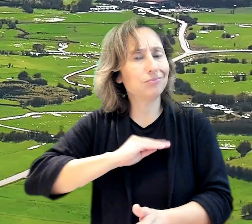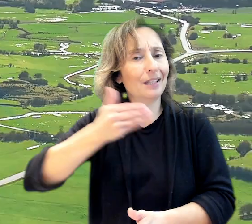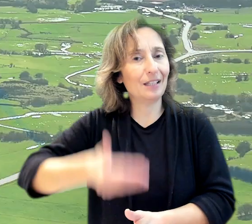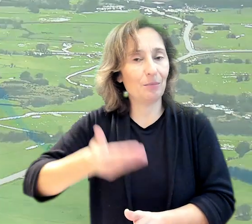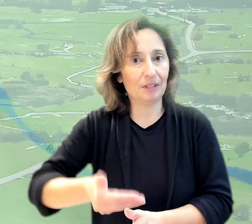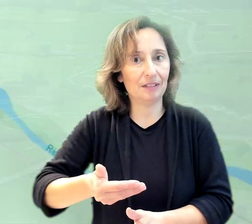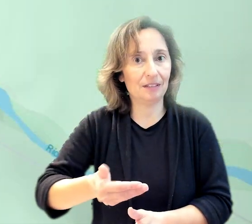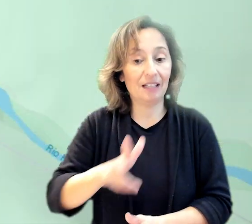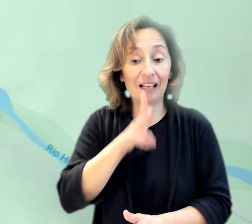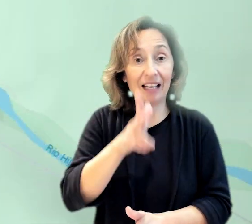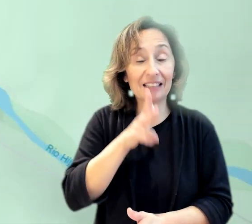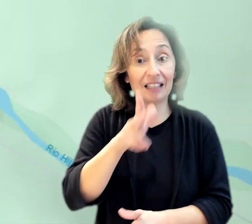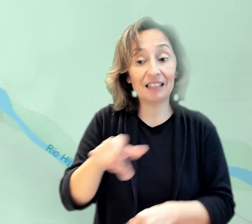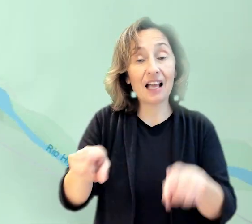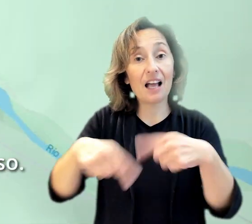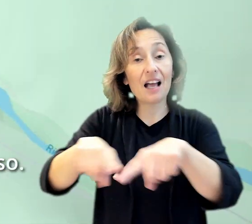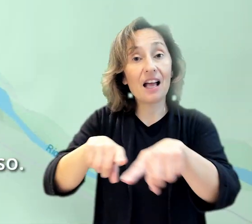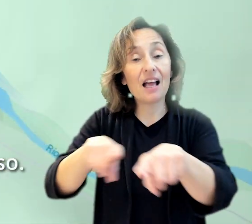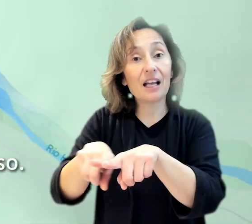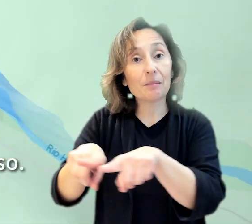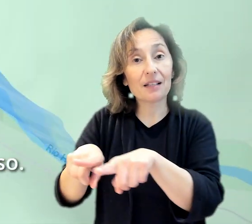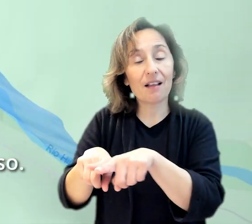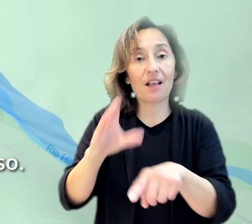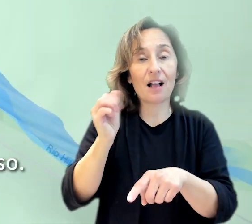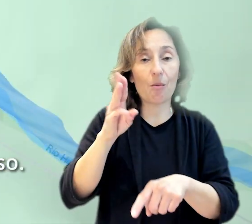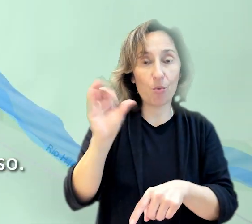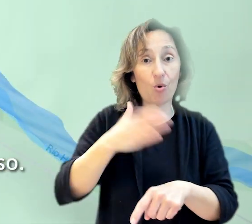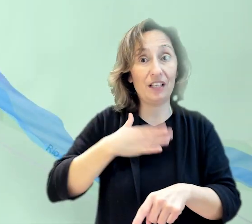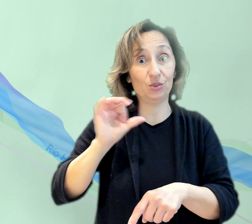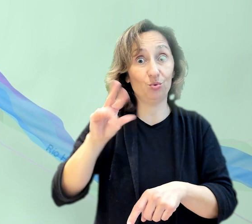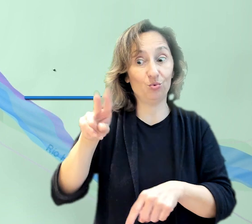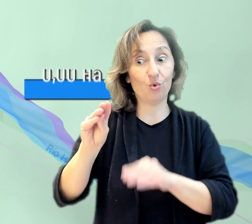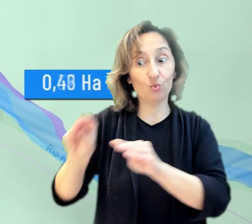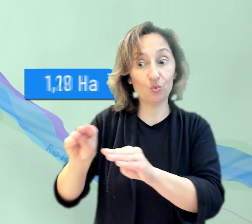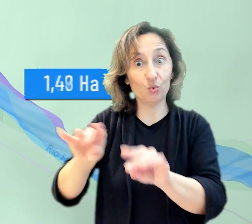generosa, que son las hectáreas cedidas por la hermandad de Campo de Suso.